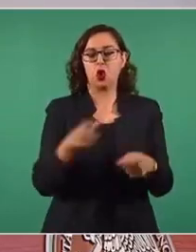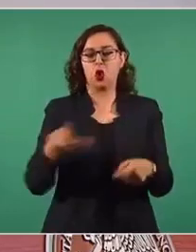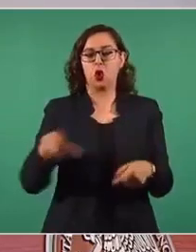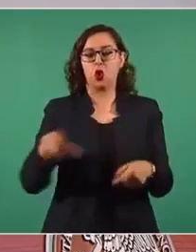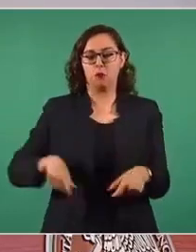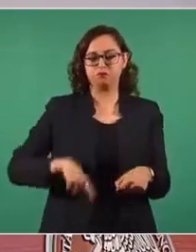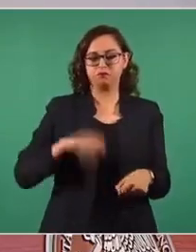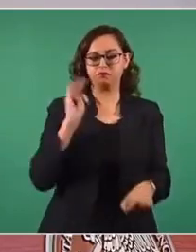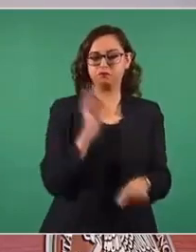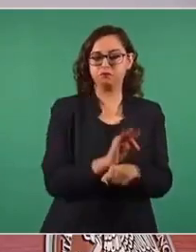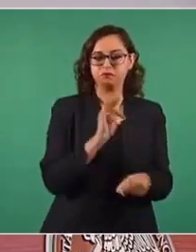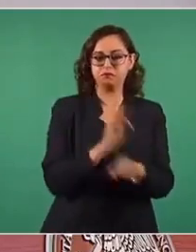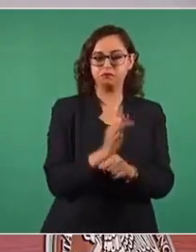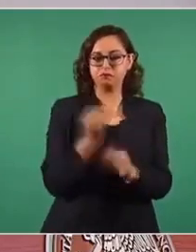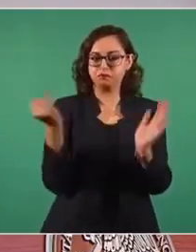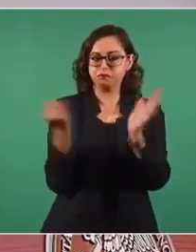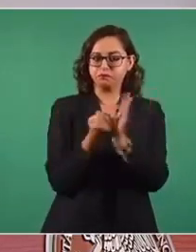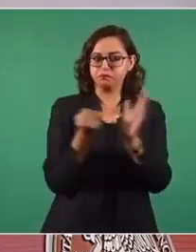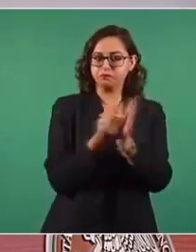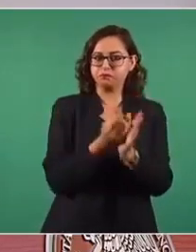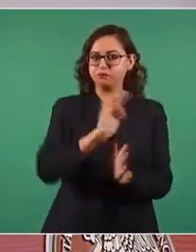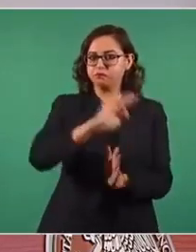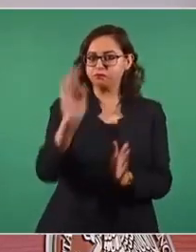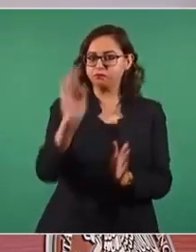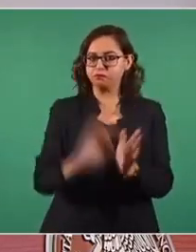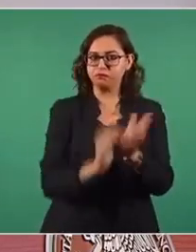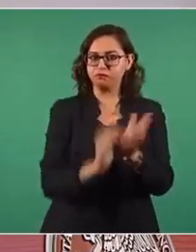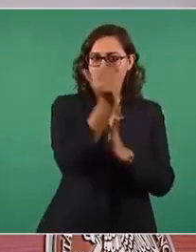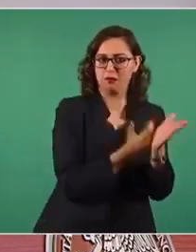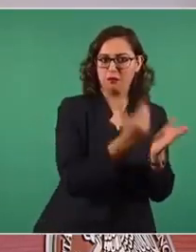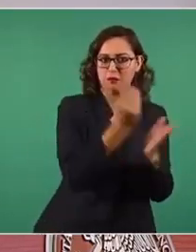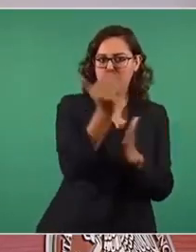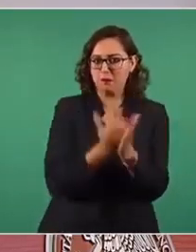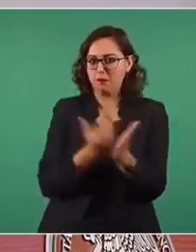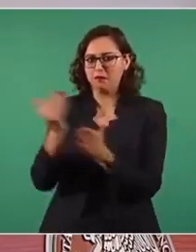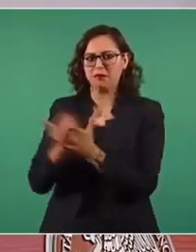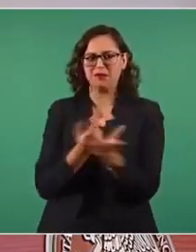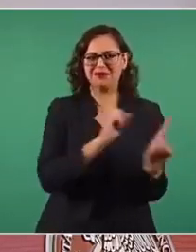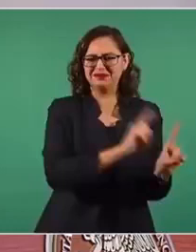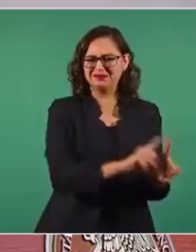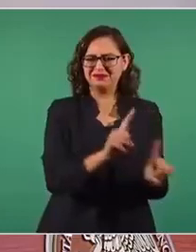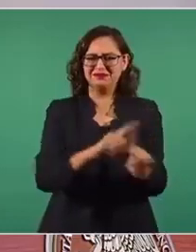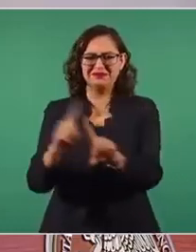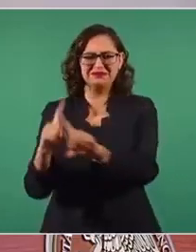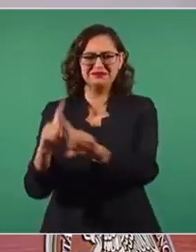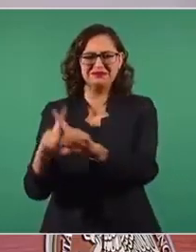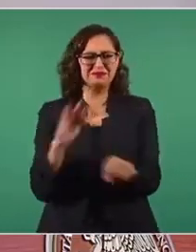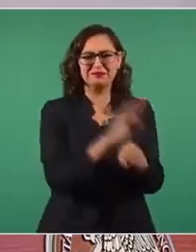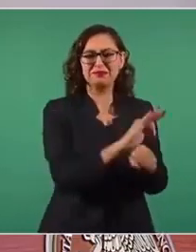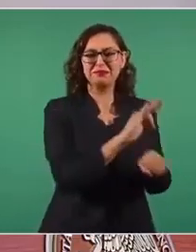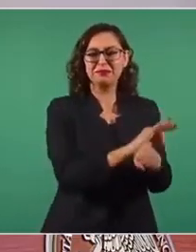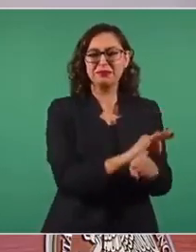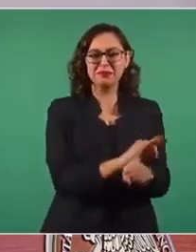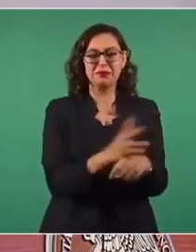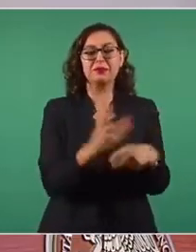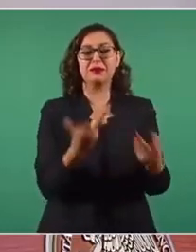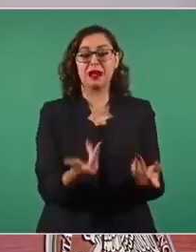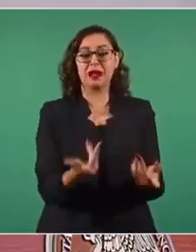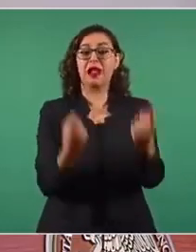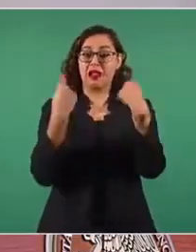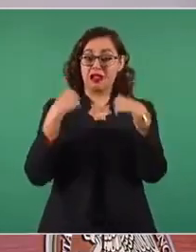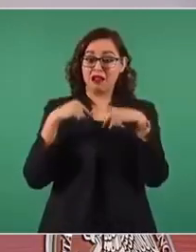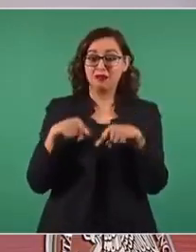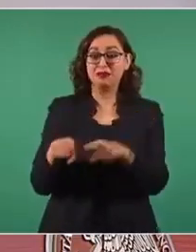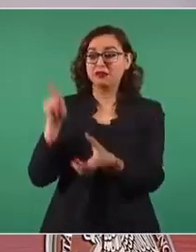entre otras prebendas, las plantas de la Comisión Federal de